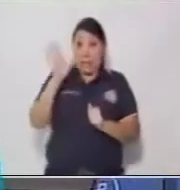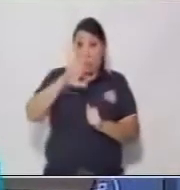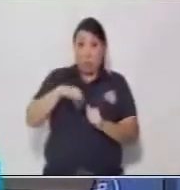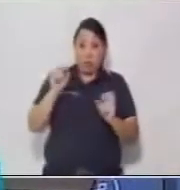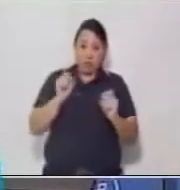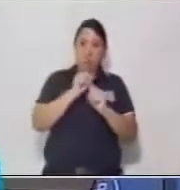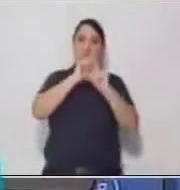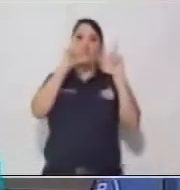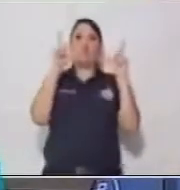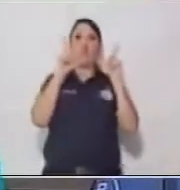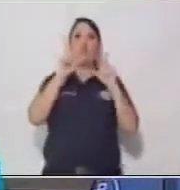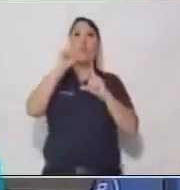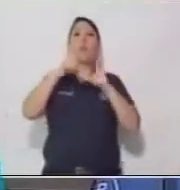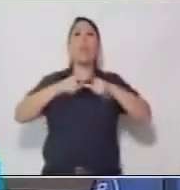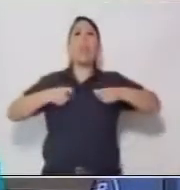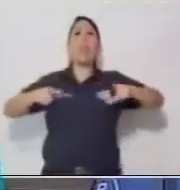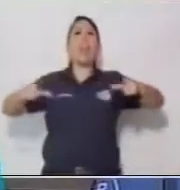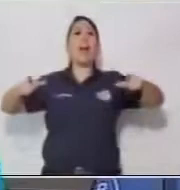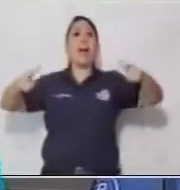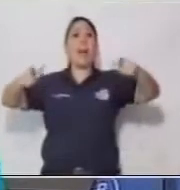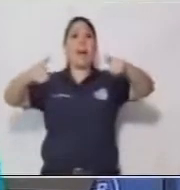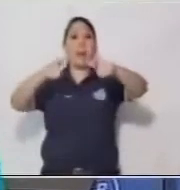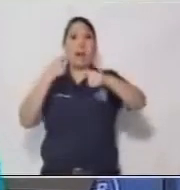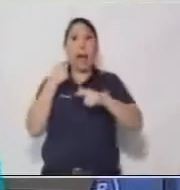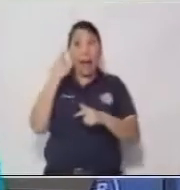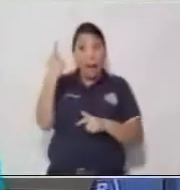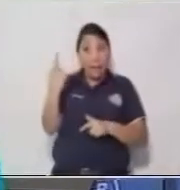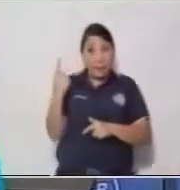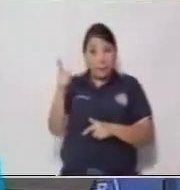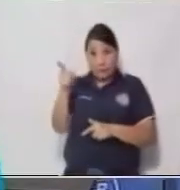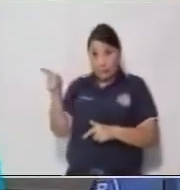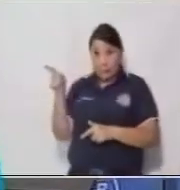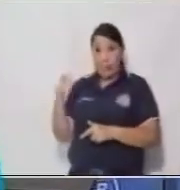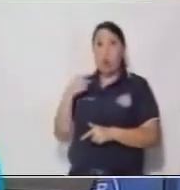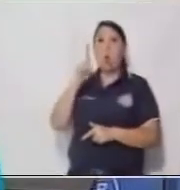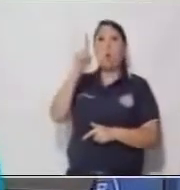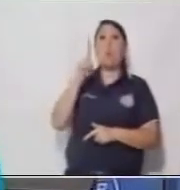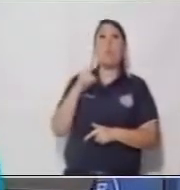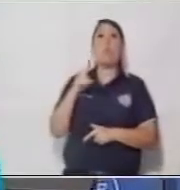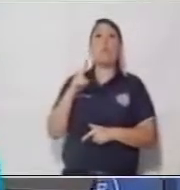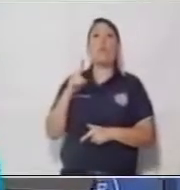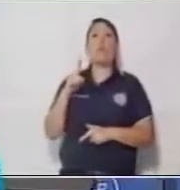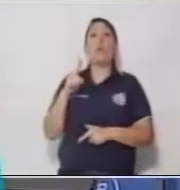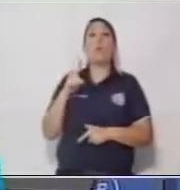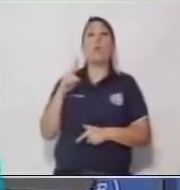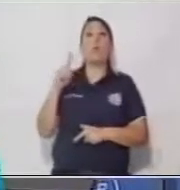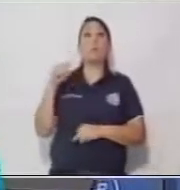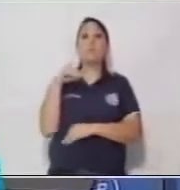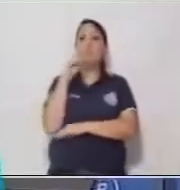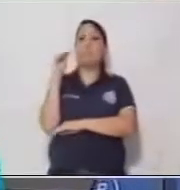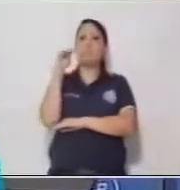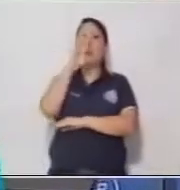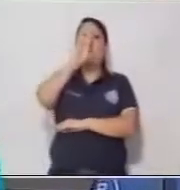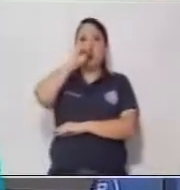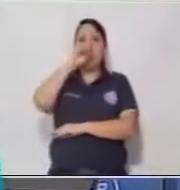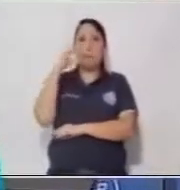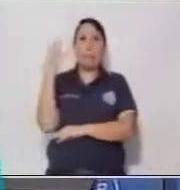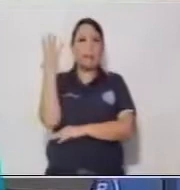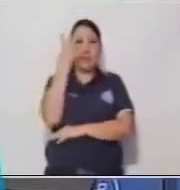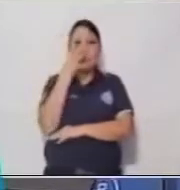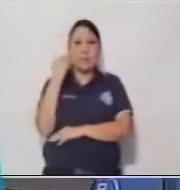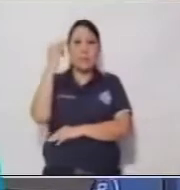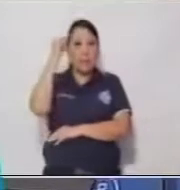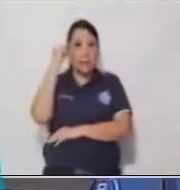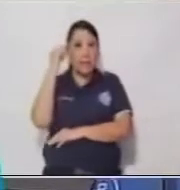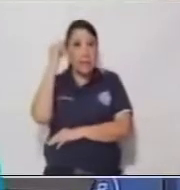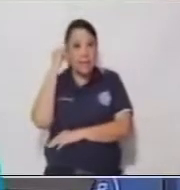en un gran lago. Ahí estaba un hermoso cisne negro. ¿Quién lo iba a decir?